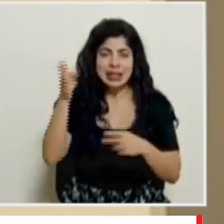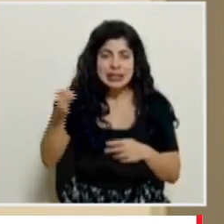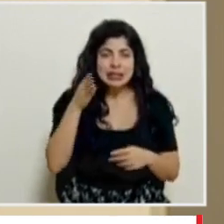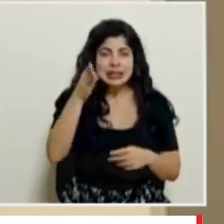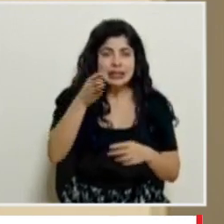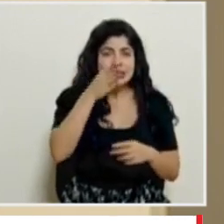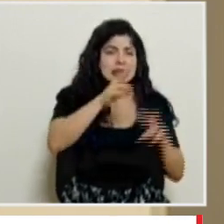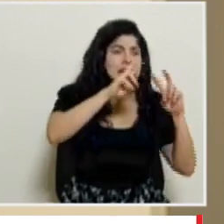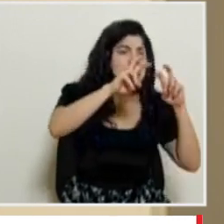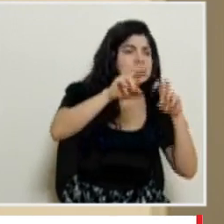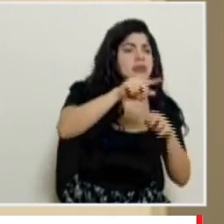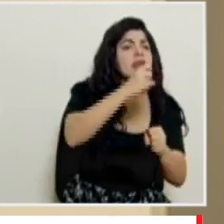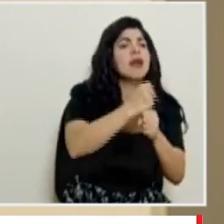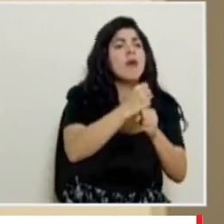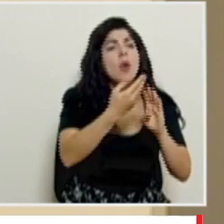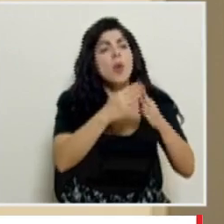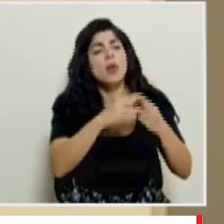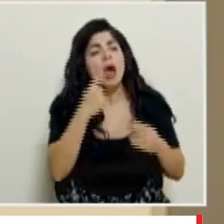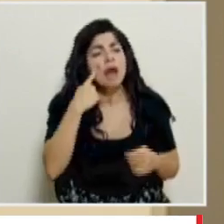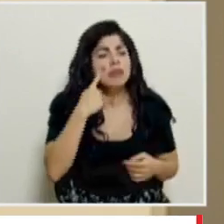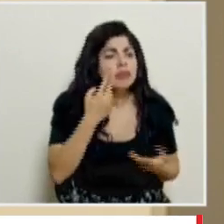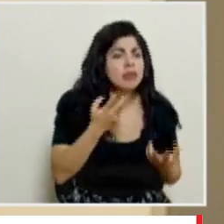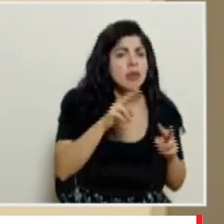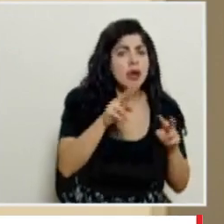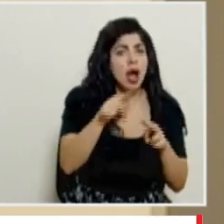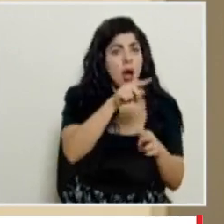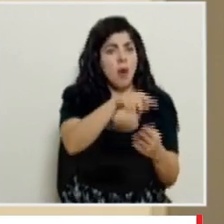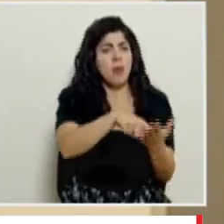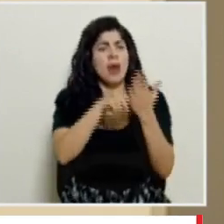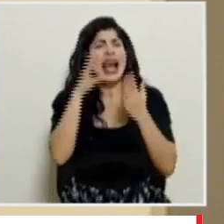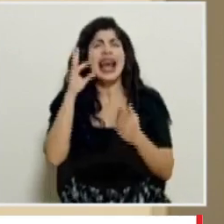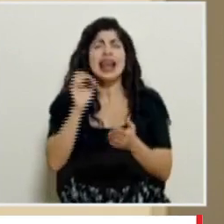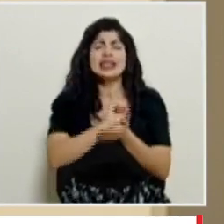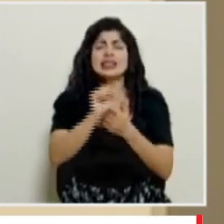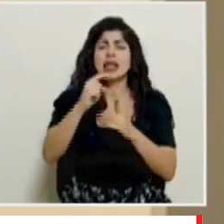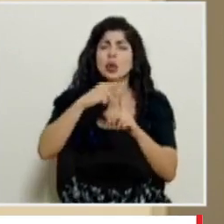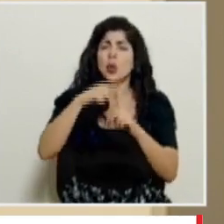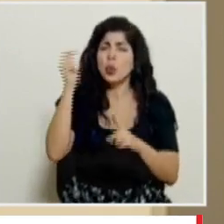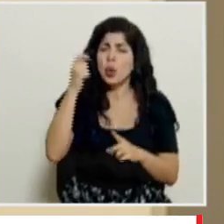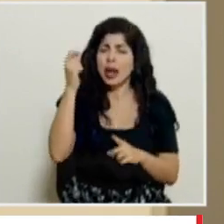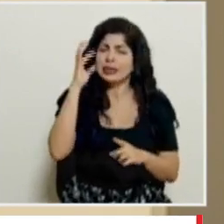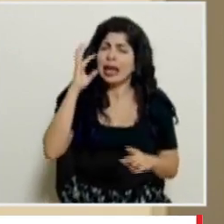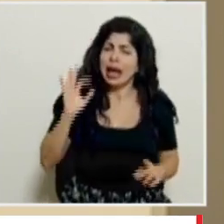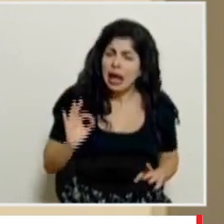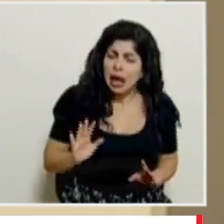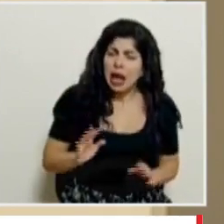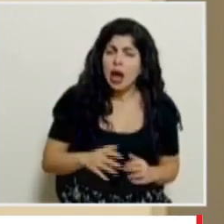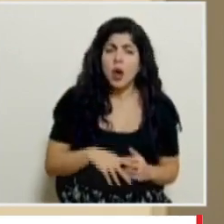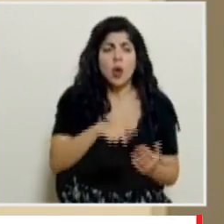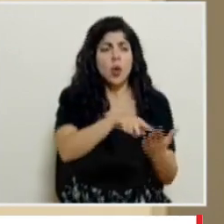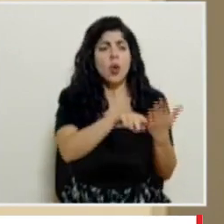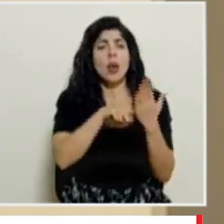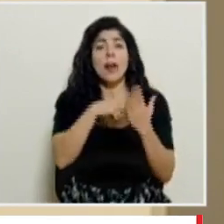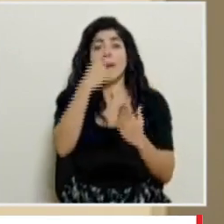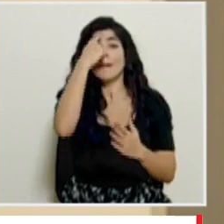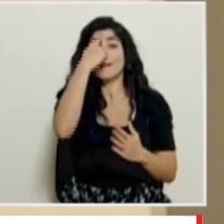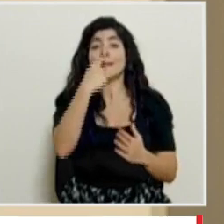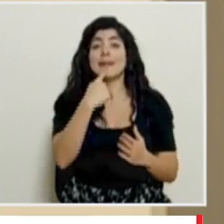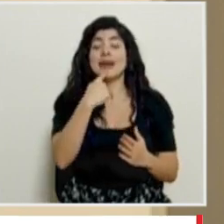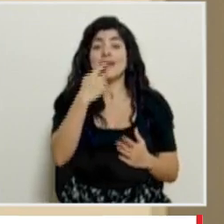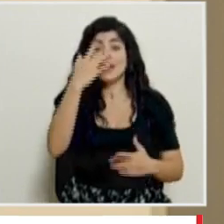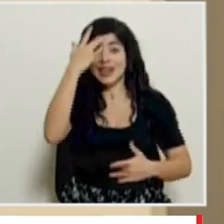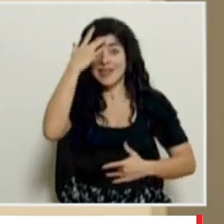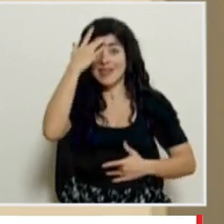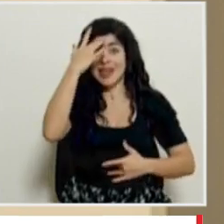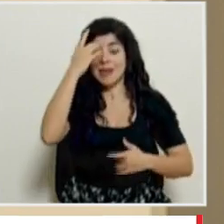identificar ese trabajo comunitario y nos mostraban, creo que era en Santa Cruz de Guanacaste si mal no recuerdo, cómo el perfil de los contagios